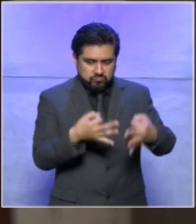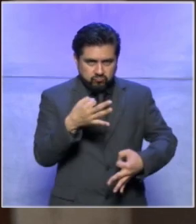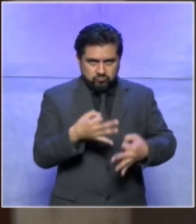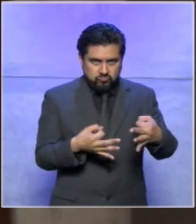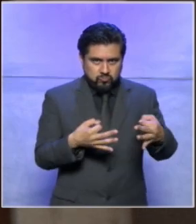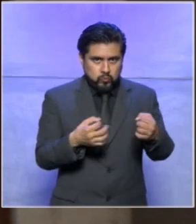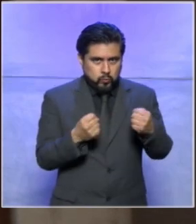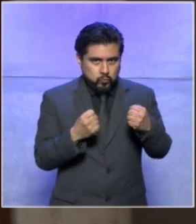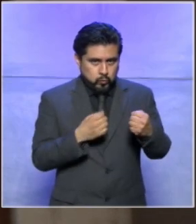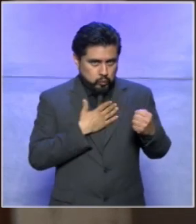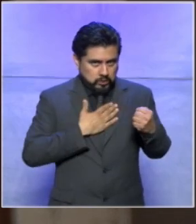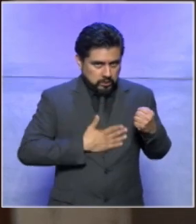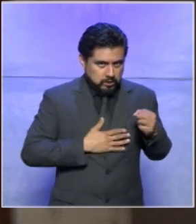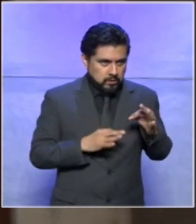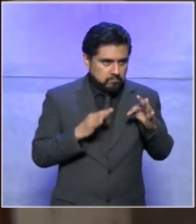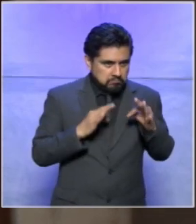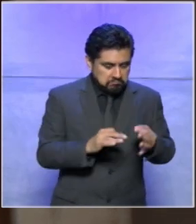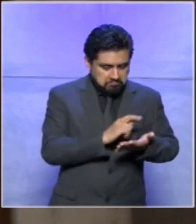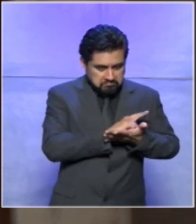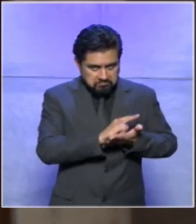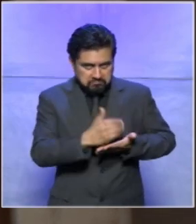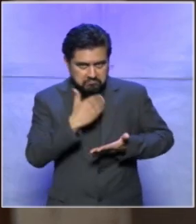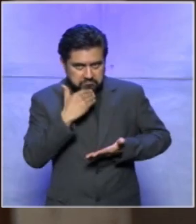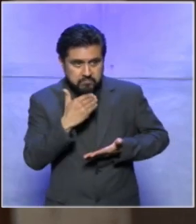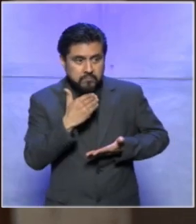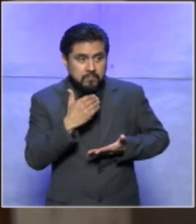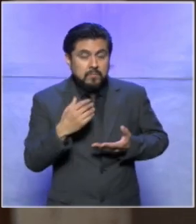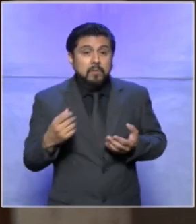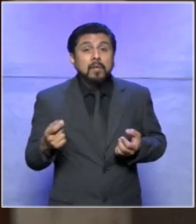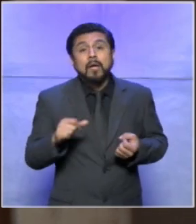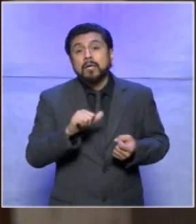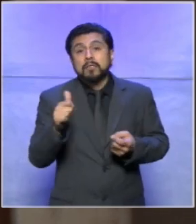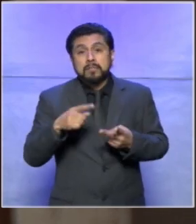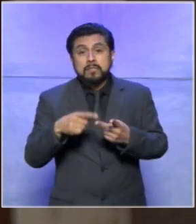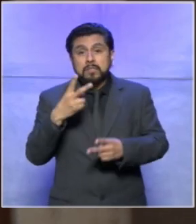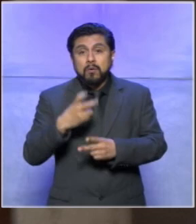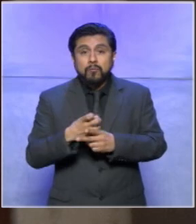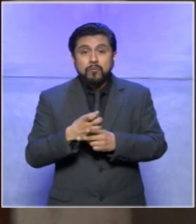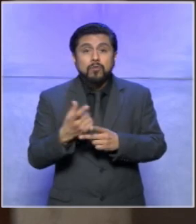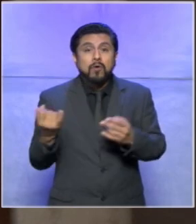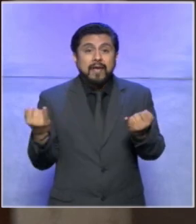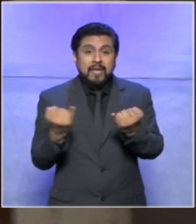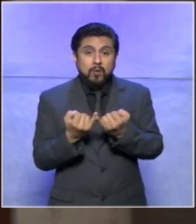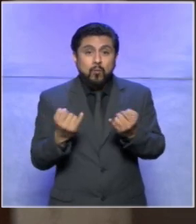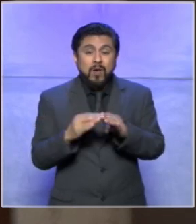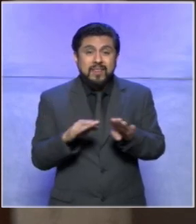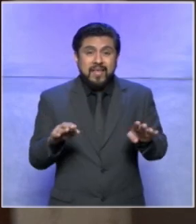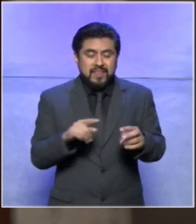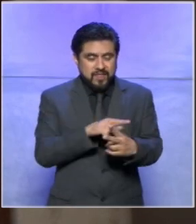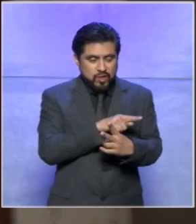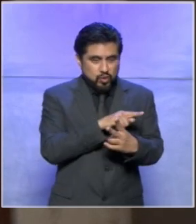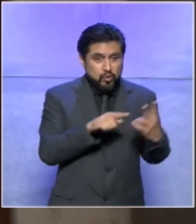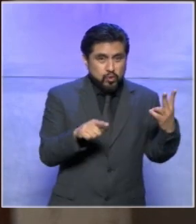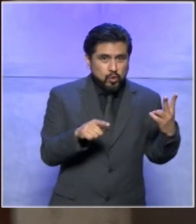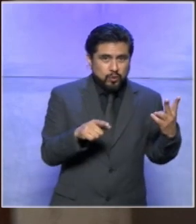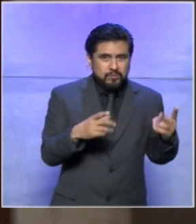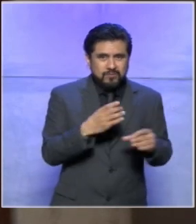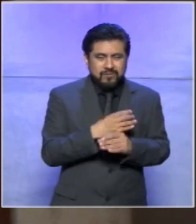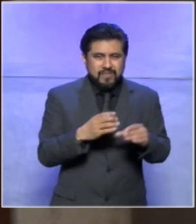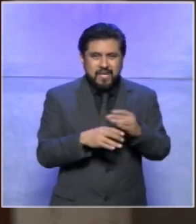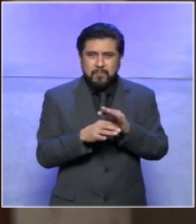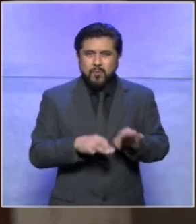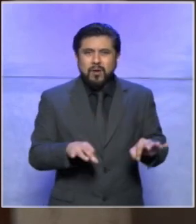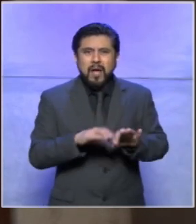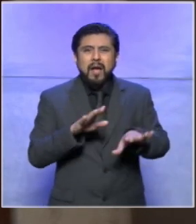y pues la justicia normal y igualdad que son dos virtudes que algunas veces